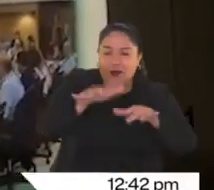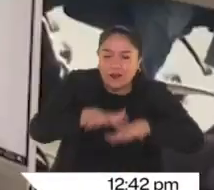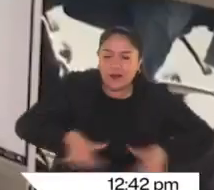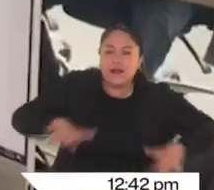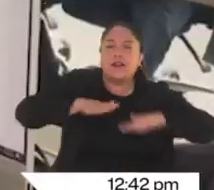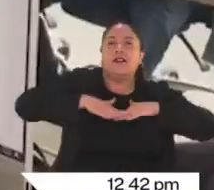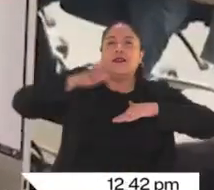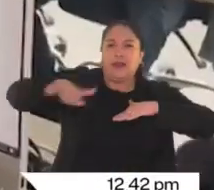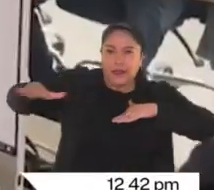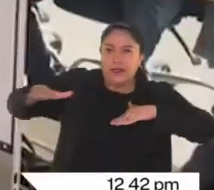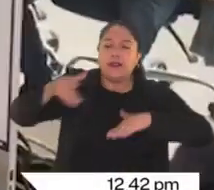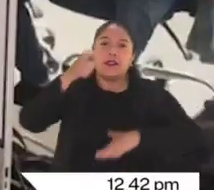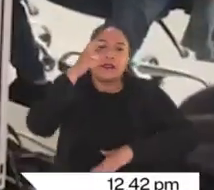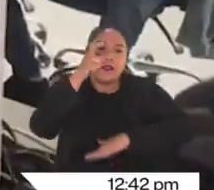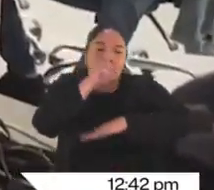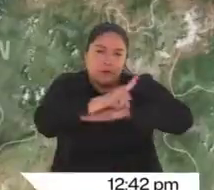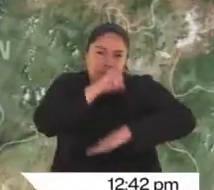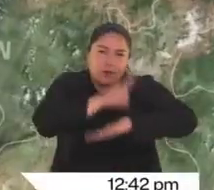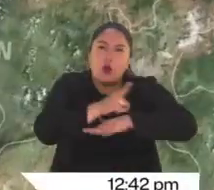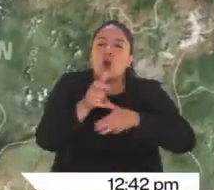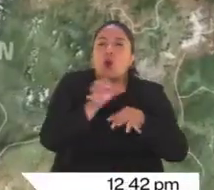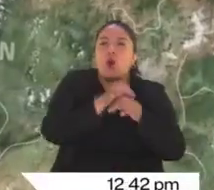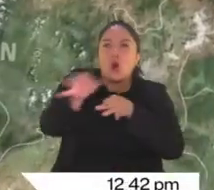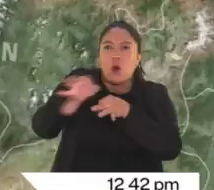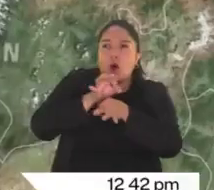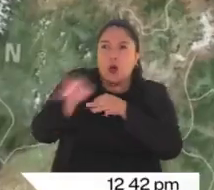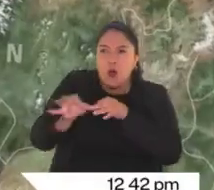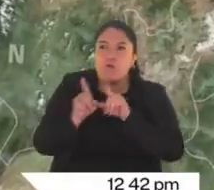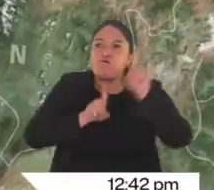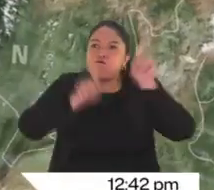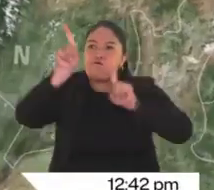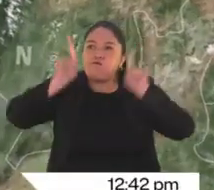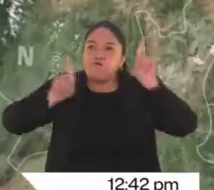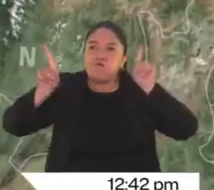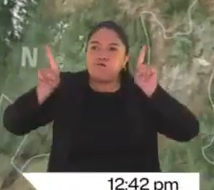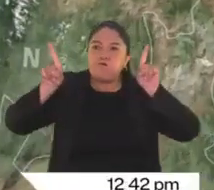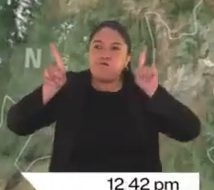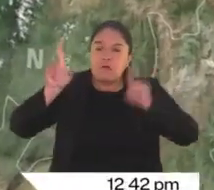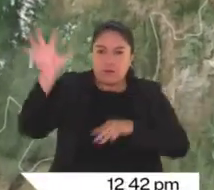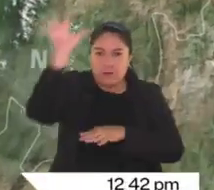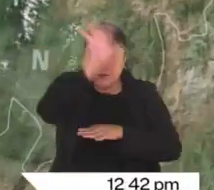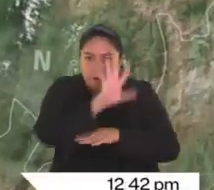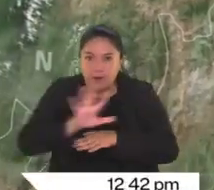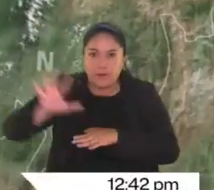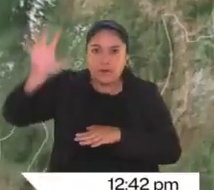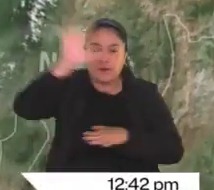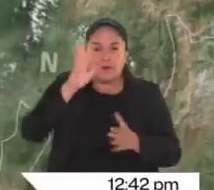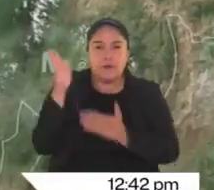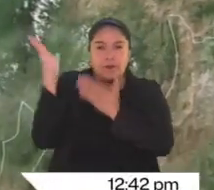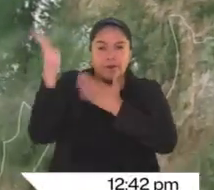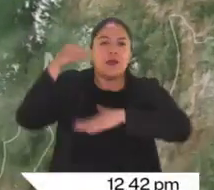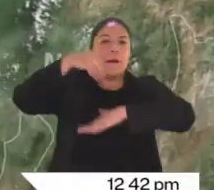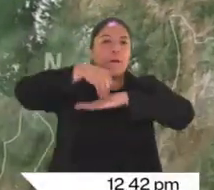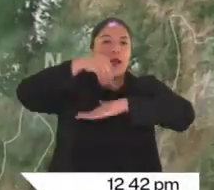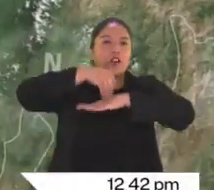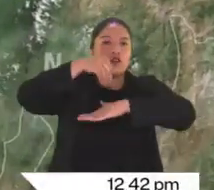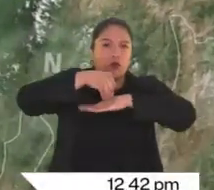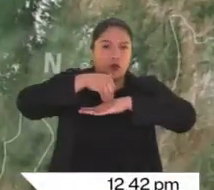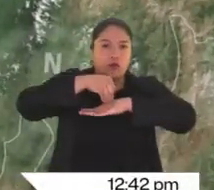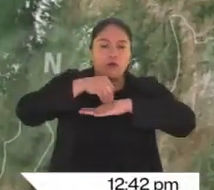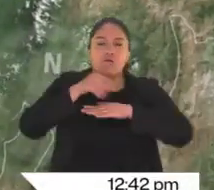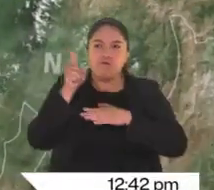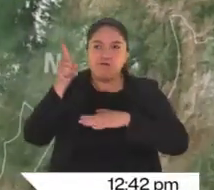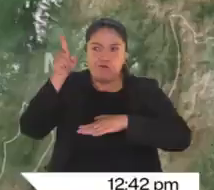Bajo vigilancia especial están los municipios de Liborina, Betania, Betulia, Caucasia, Tarazá, Bello, Sabaneta y Nechi. Los